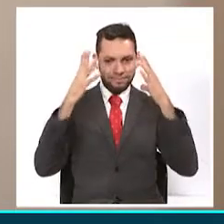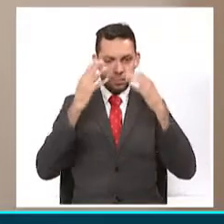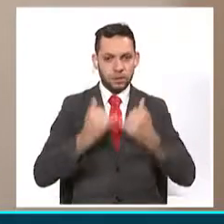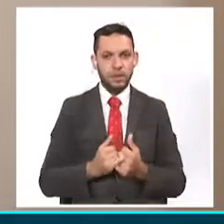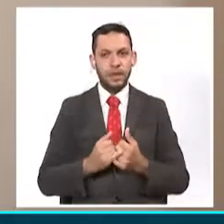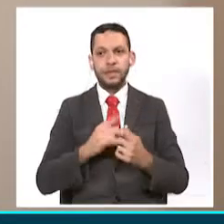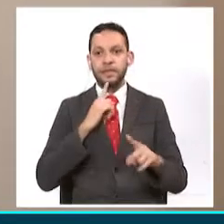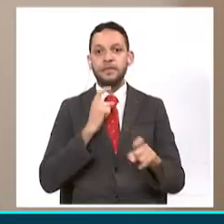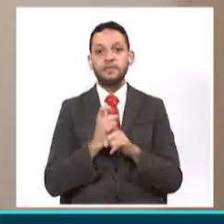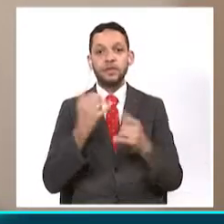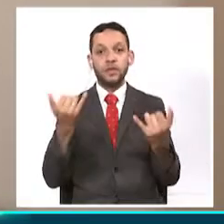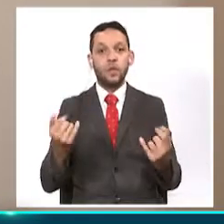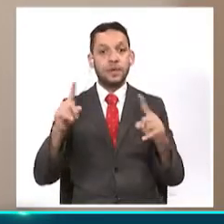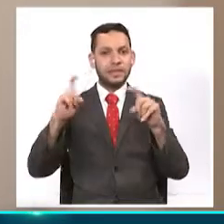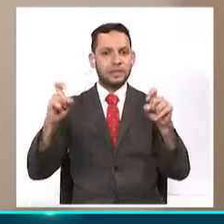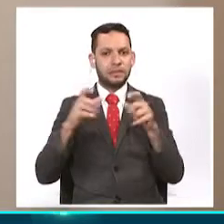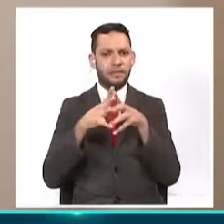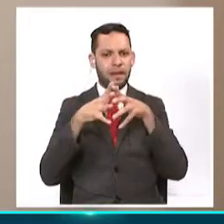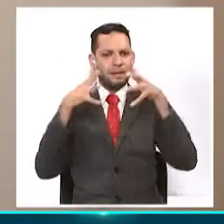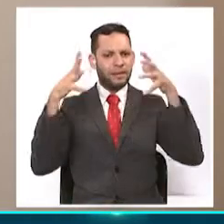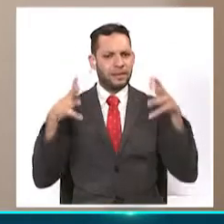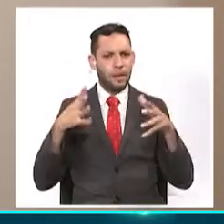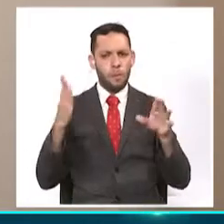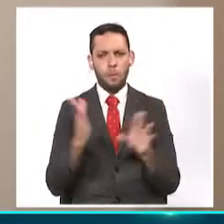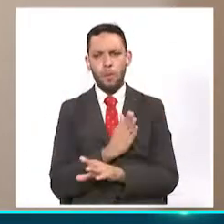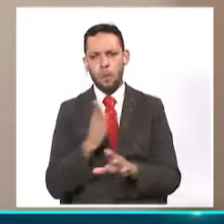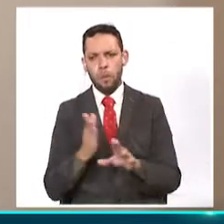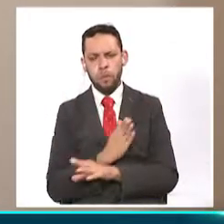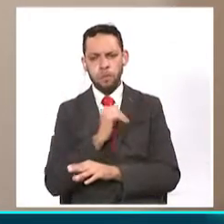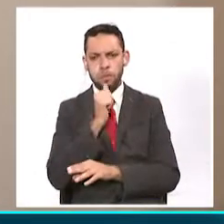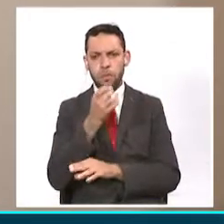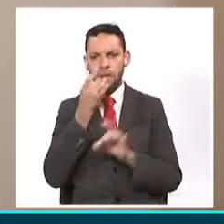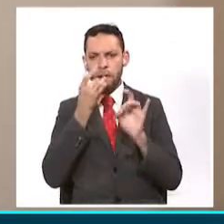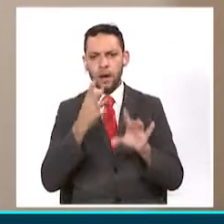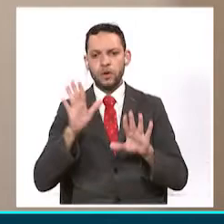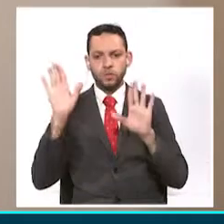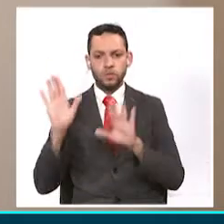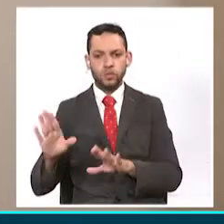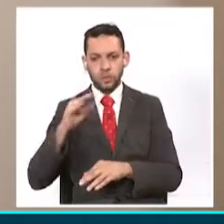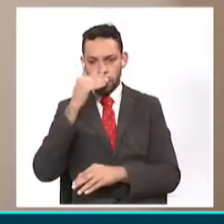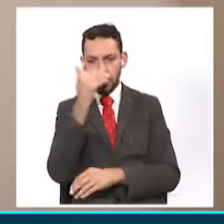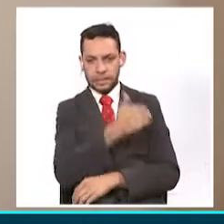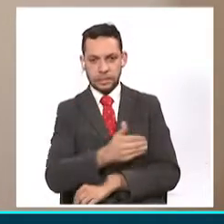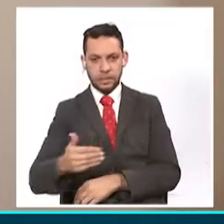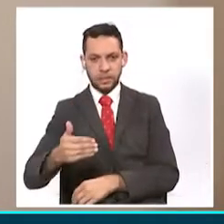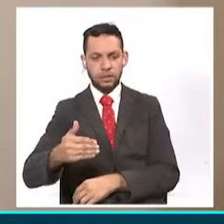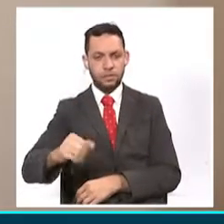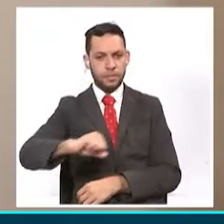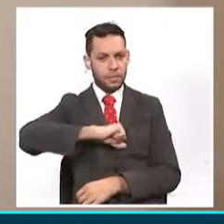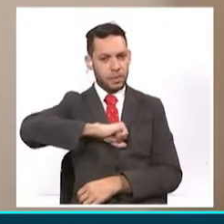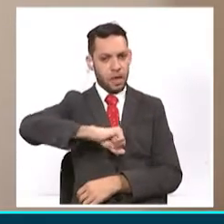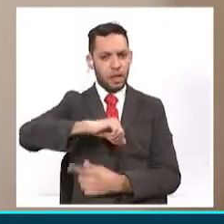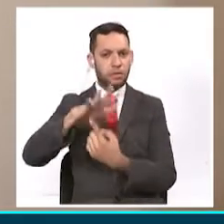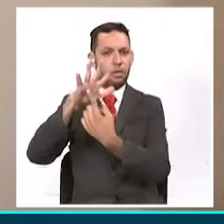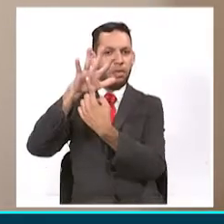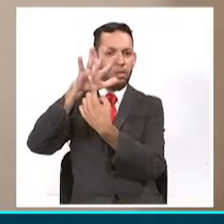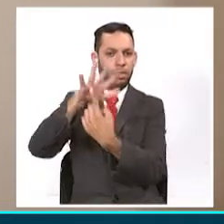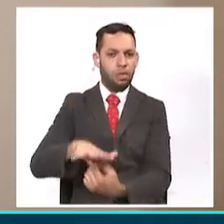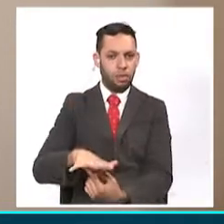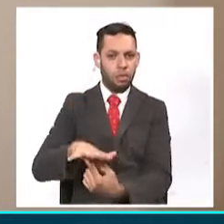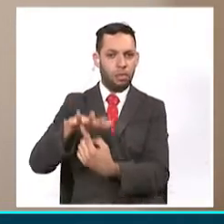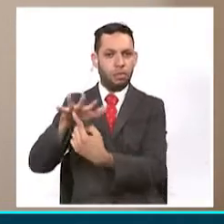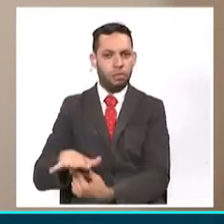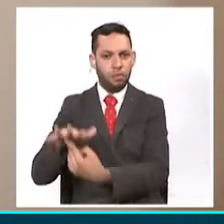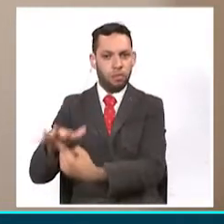pública y esta afecta absolutamente todos los derechos de una persona. Y es uno de los eventos más